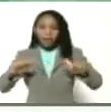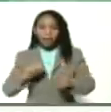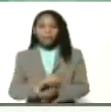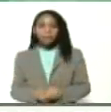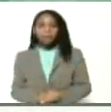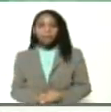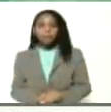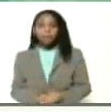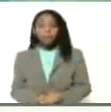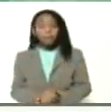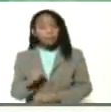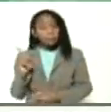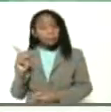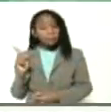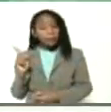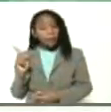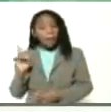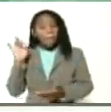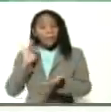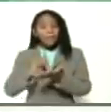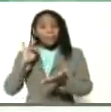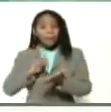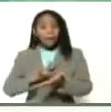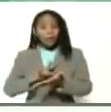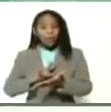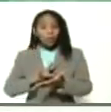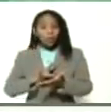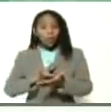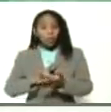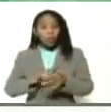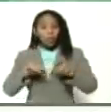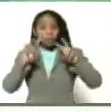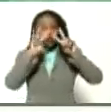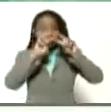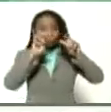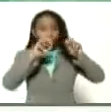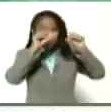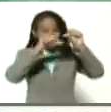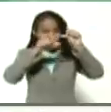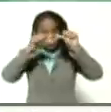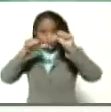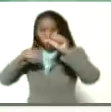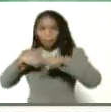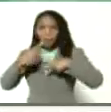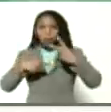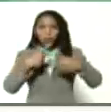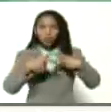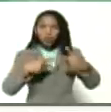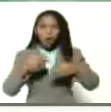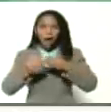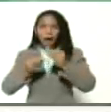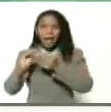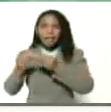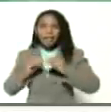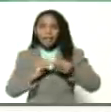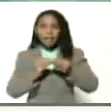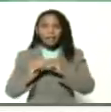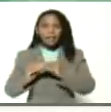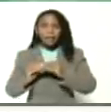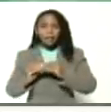precisamente participando de una inspección en la producción genética de caprinos,